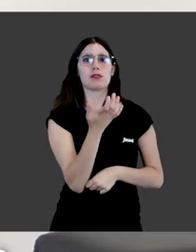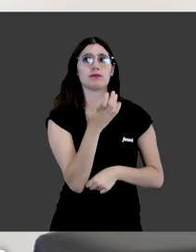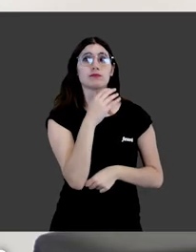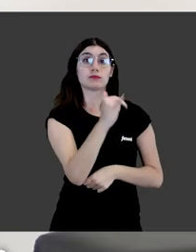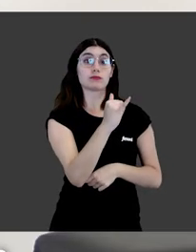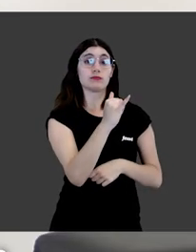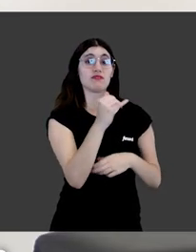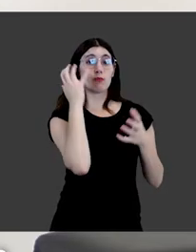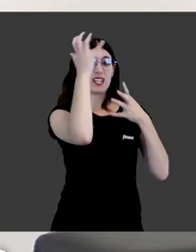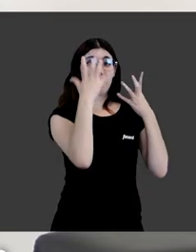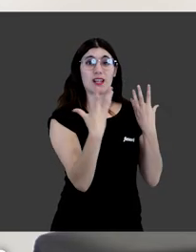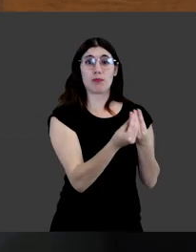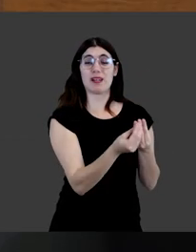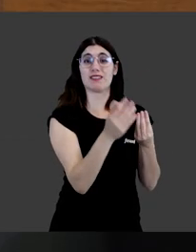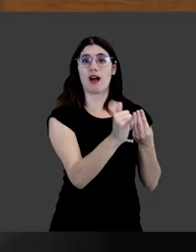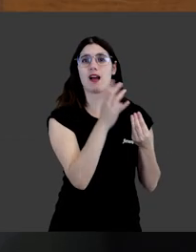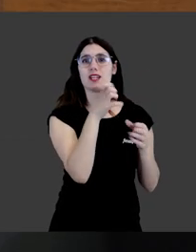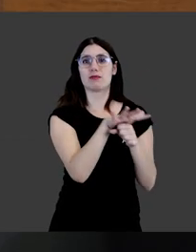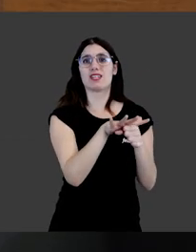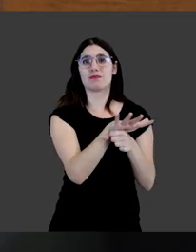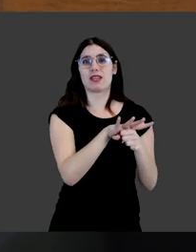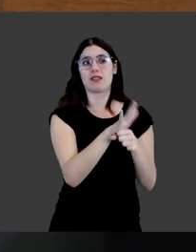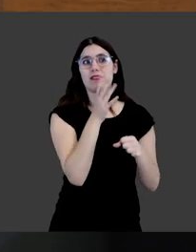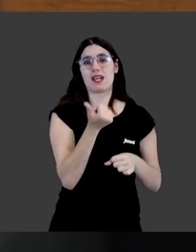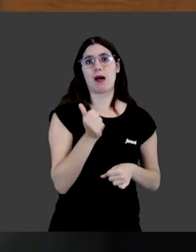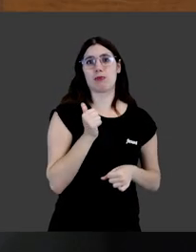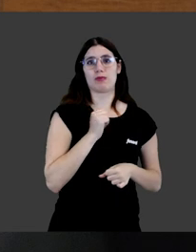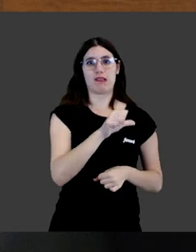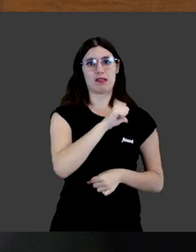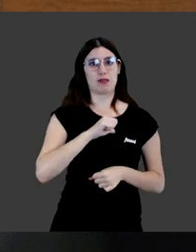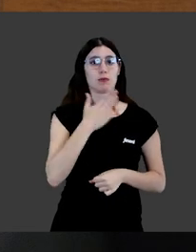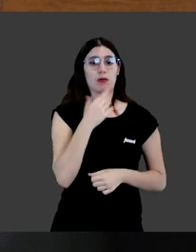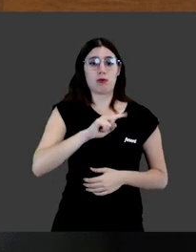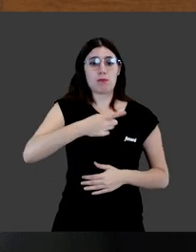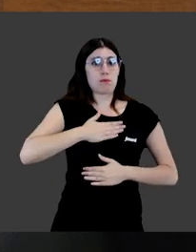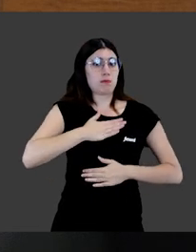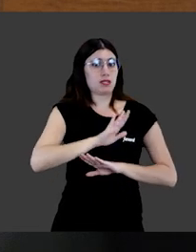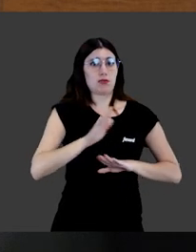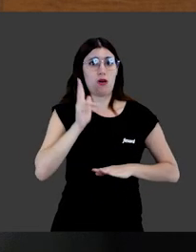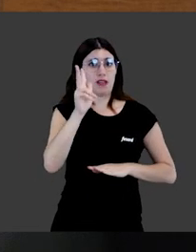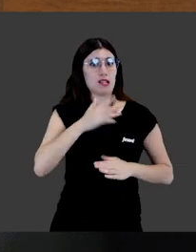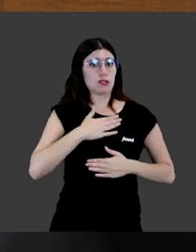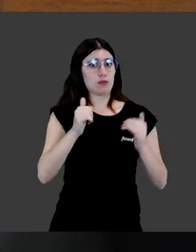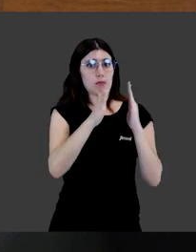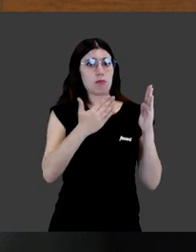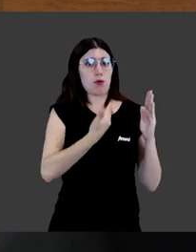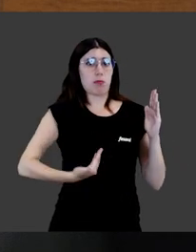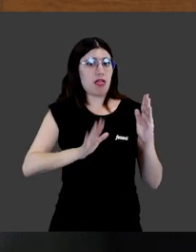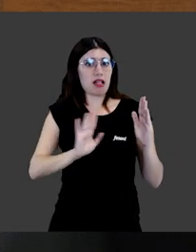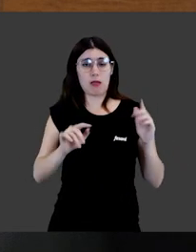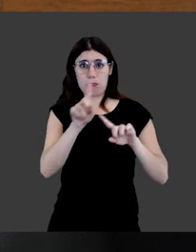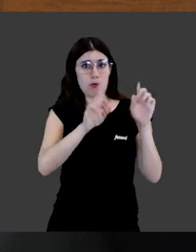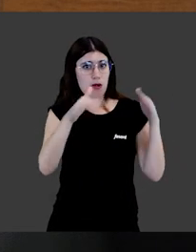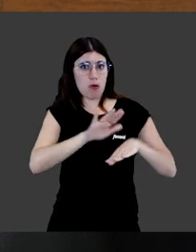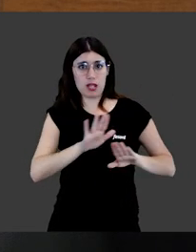la tenencia de un animal de compañía en un espacio susceptible a aprovechamiento independiente, como es un piso, que genera ese derecho exclusivo de